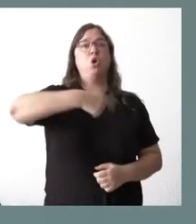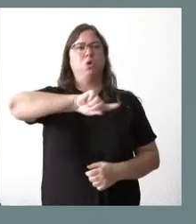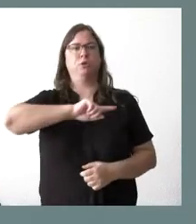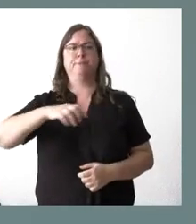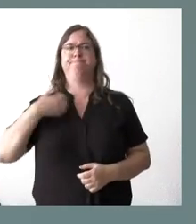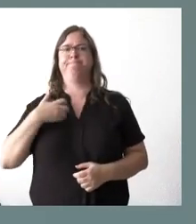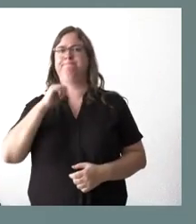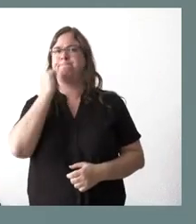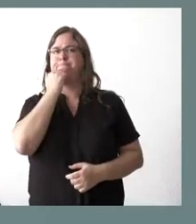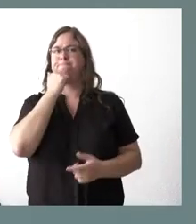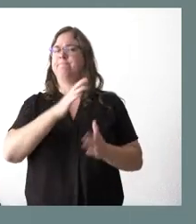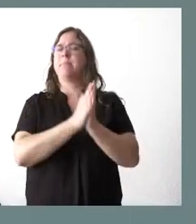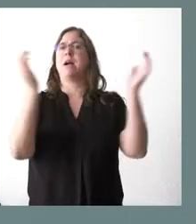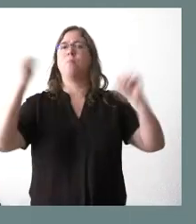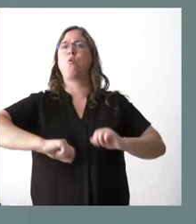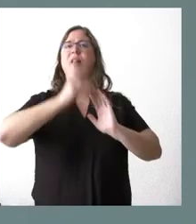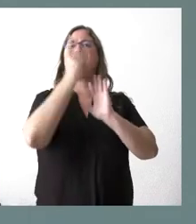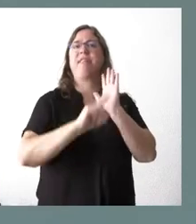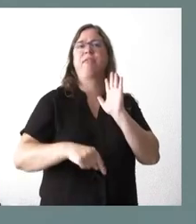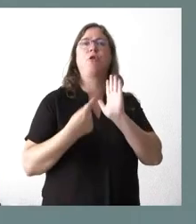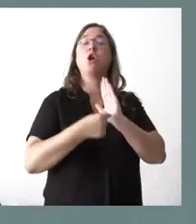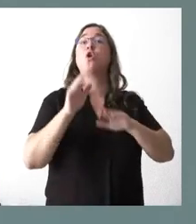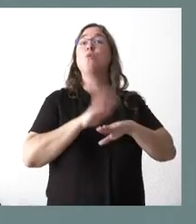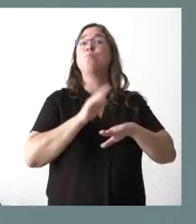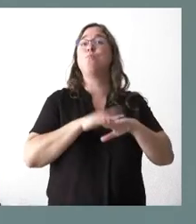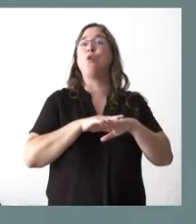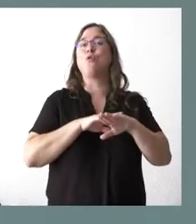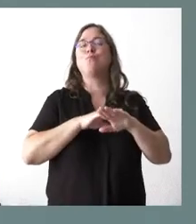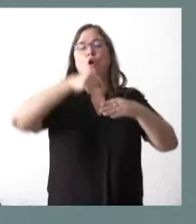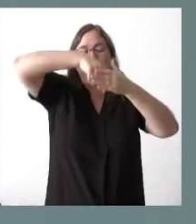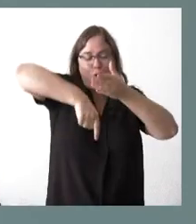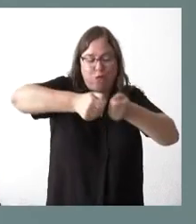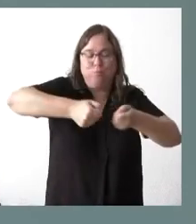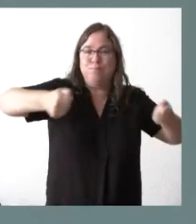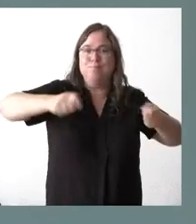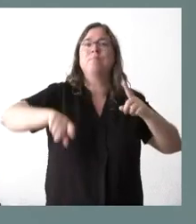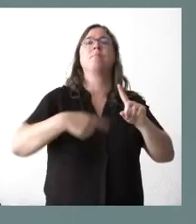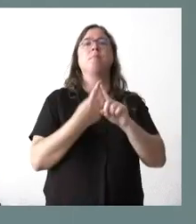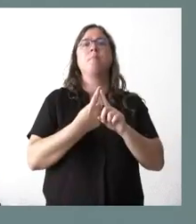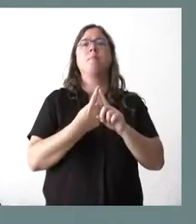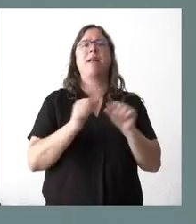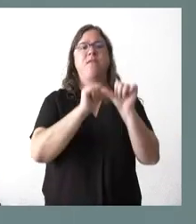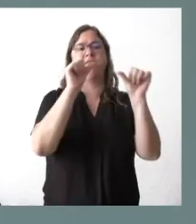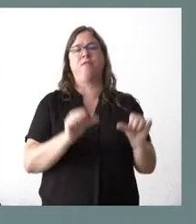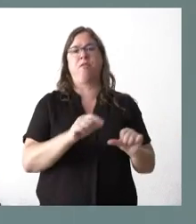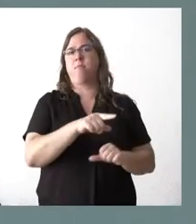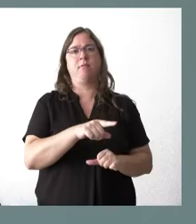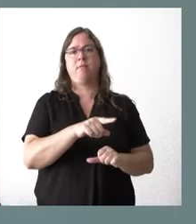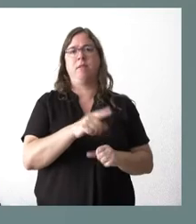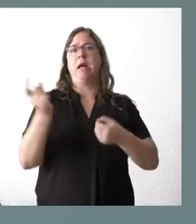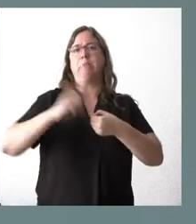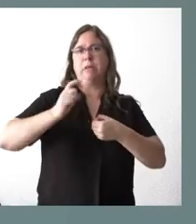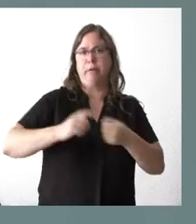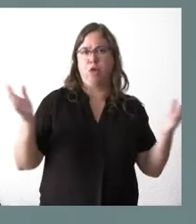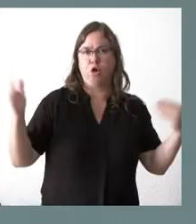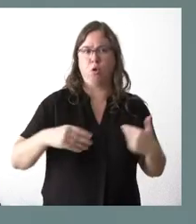de la aprobación del decreto ley, nos quejamos por el fondo, no voy a retirar los argumentos, pero nos quejamos por la forma. No había habido participación, nos había contado